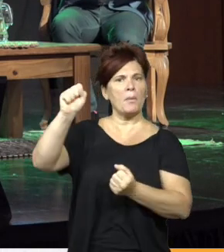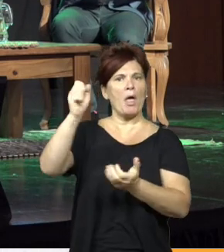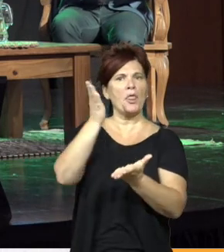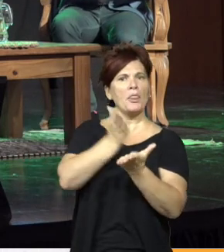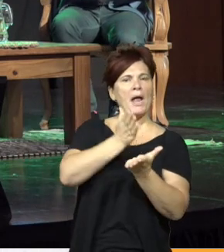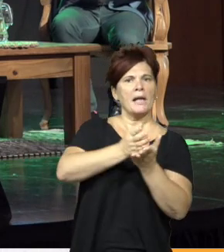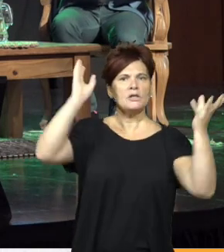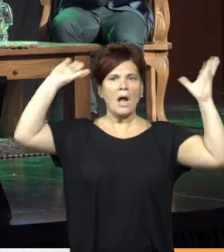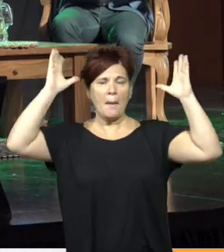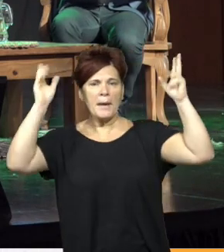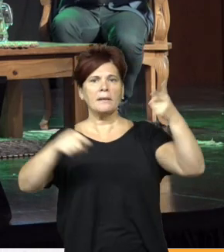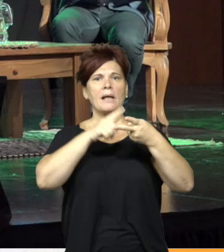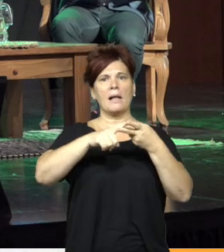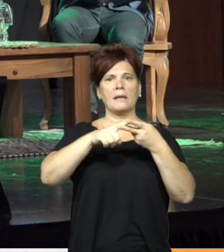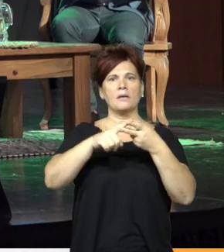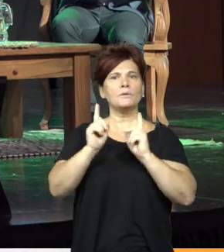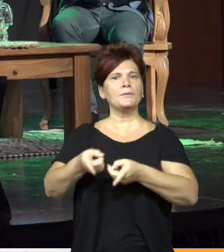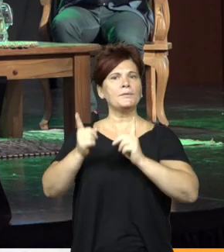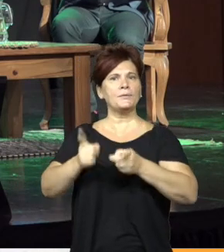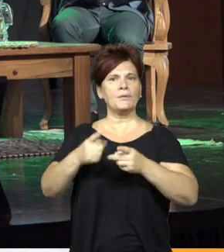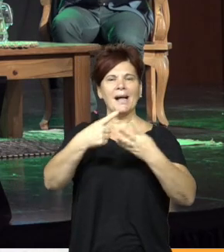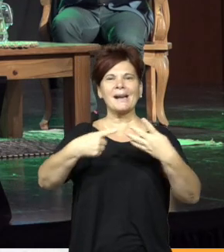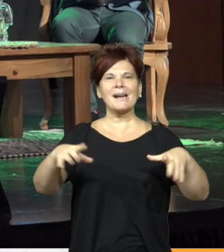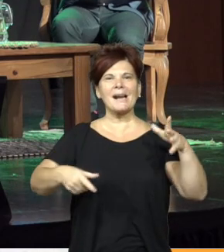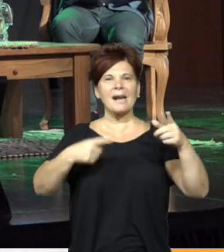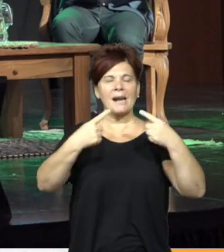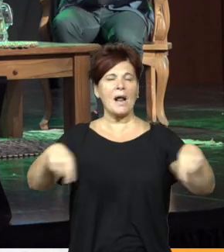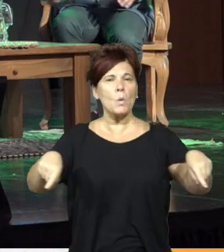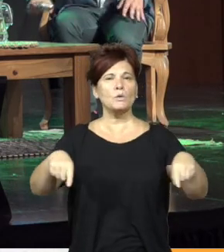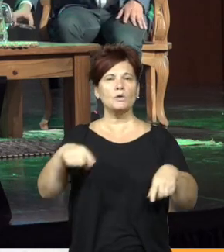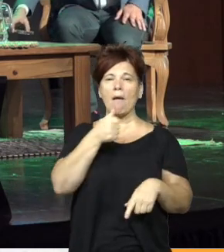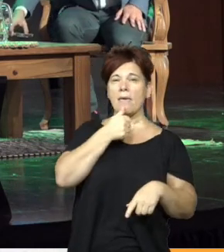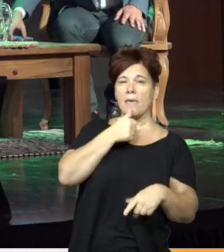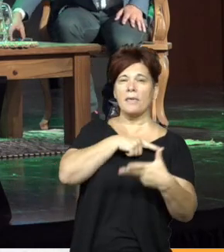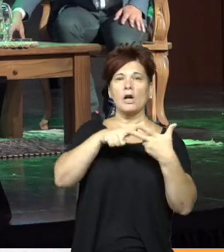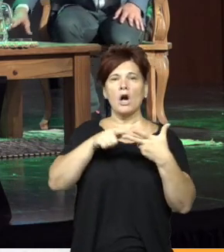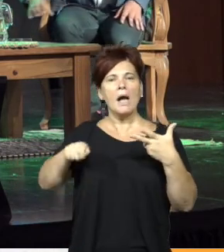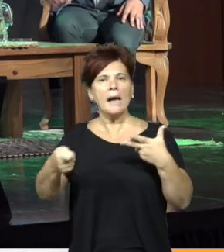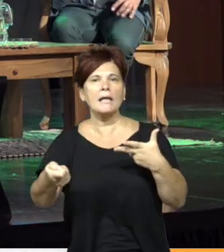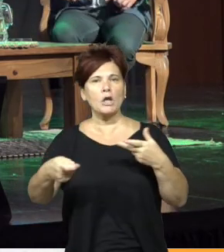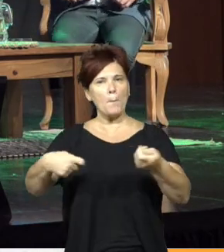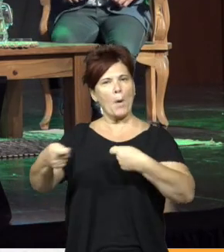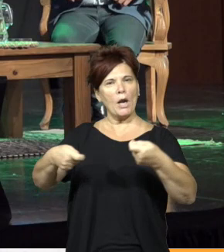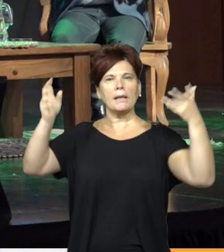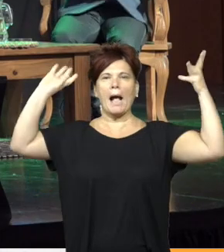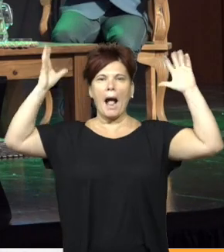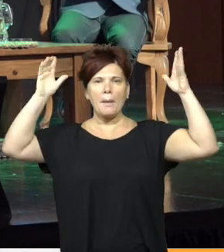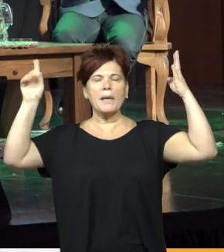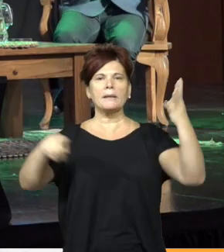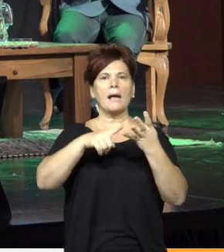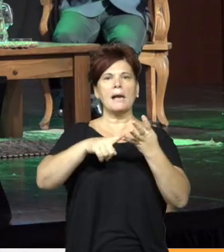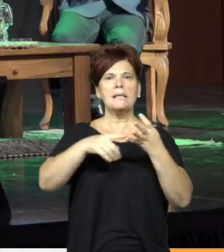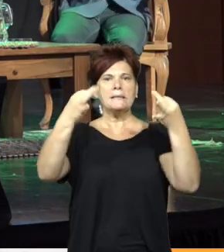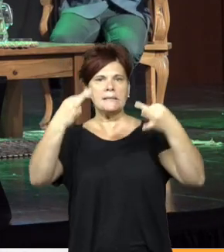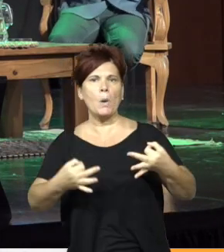Ambiental, en Sostenibilidad de los Recursos Hídricos y el Uso del Agua, Gestión y Políticas Ambientales, Seguridad,